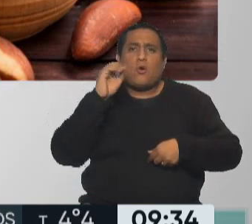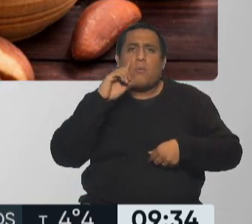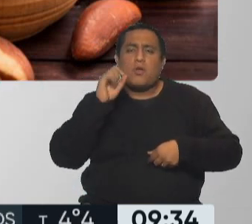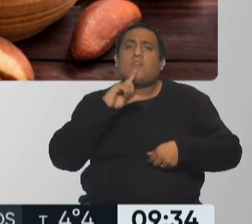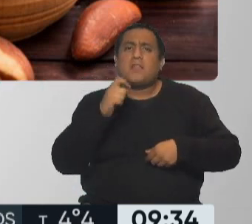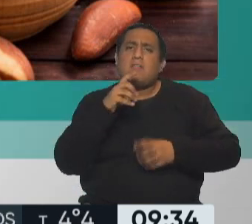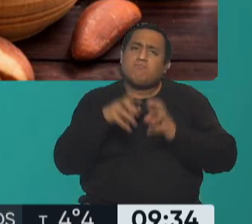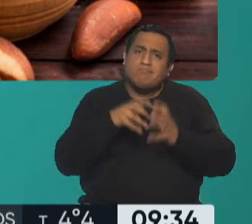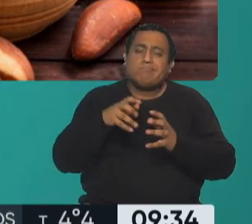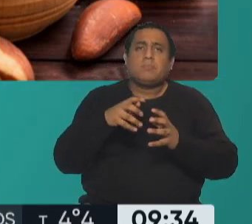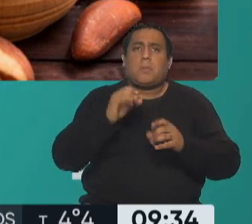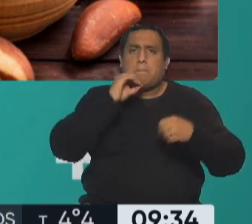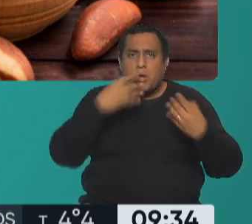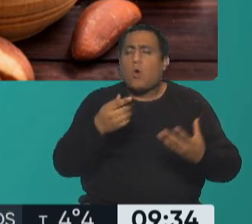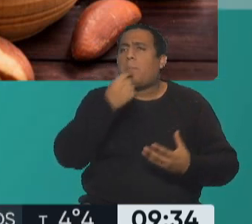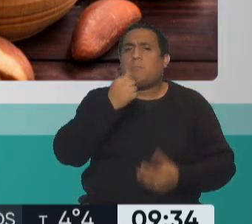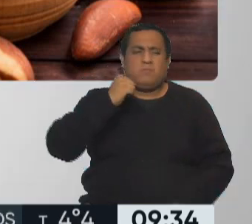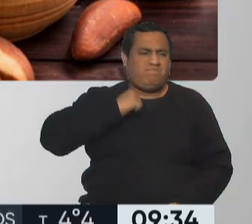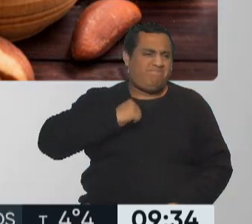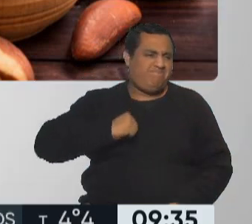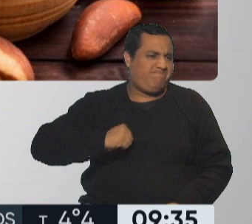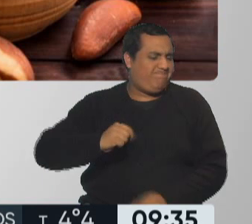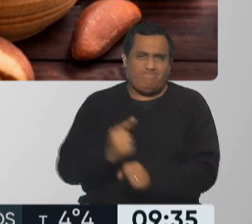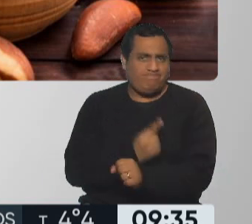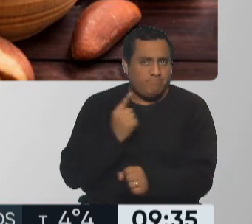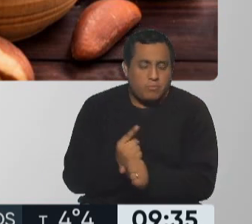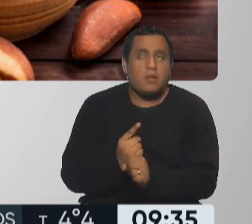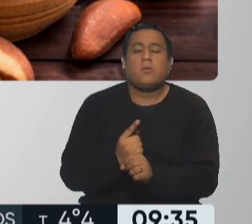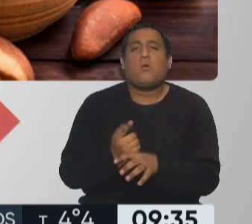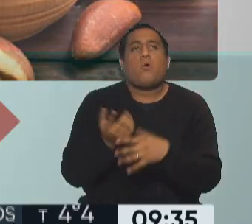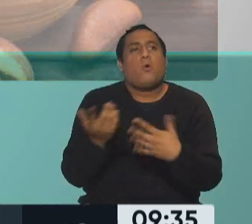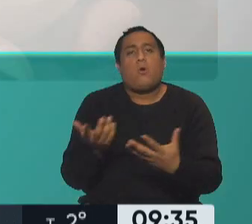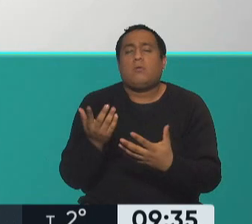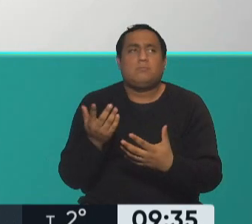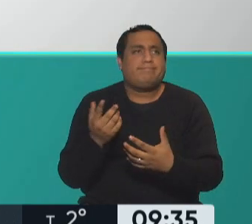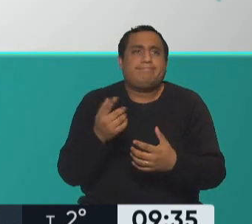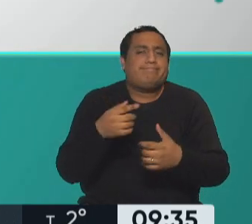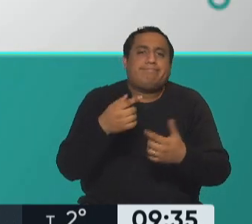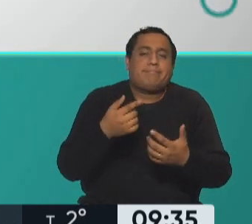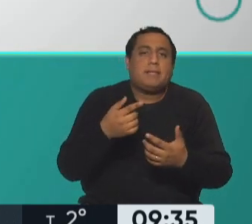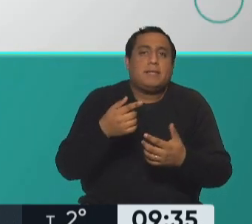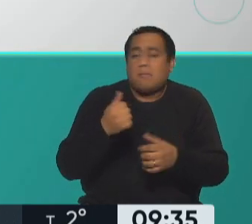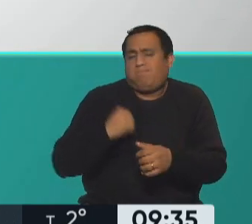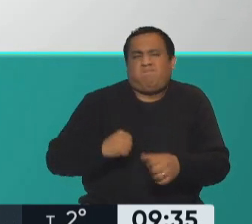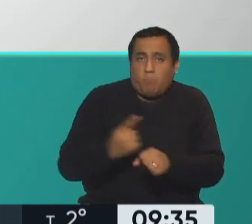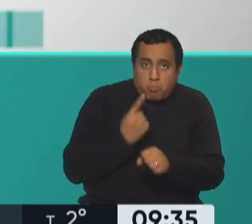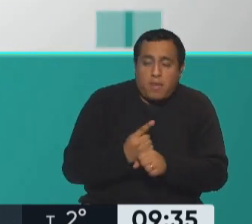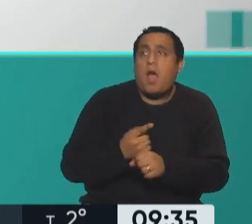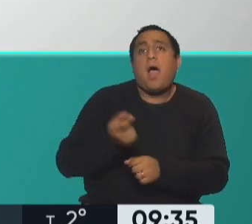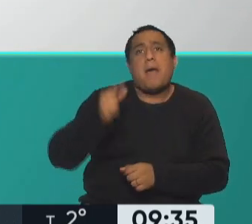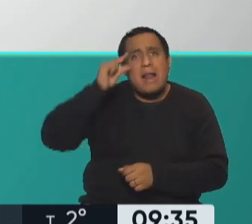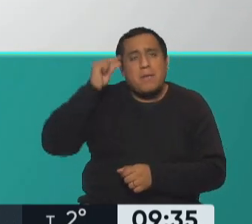tránsito intestinal. En de constipación, es muy importante que empiecen a incorporar, por ejemplo, almendras, por ejemplo,